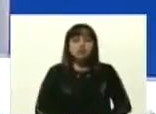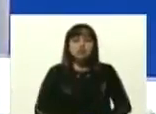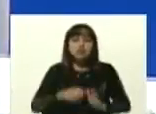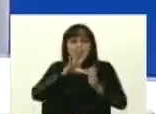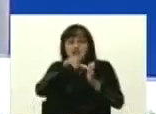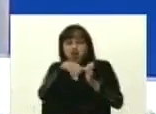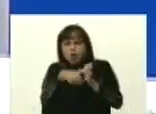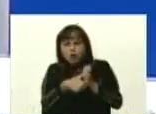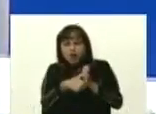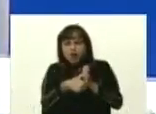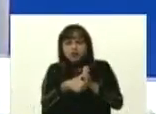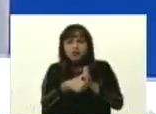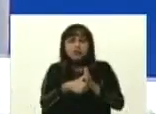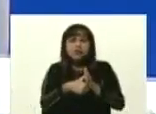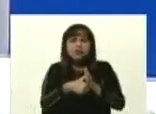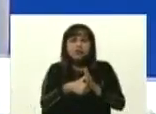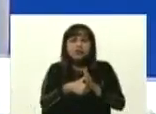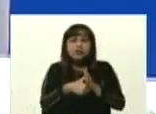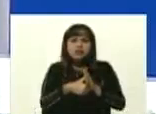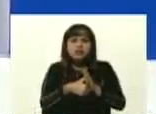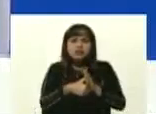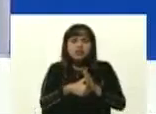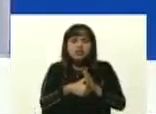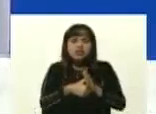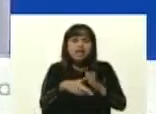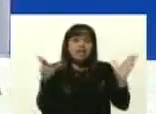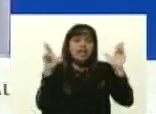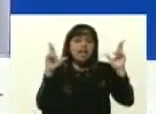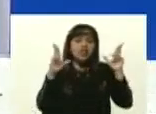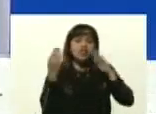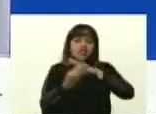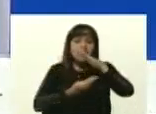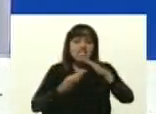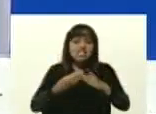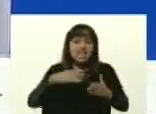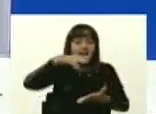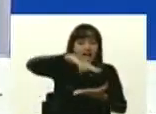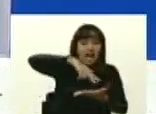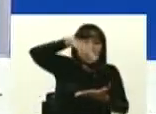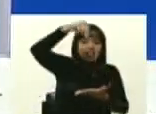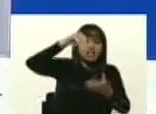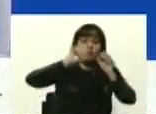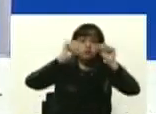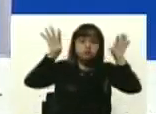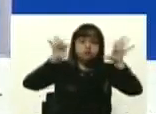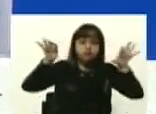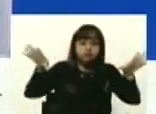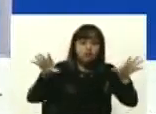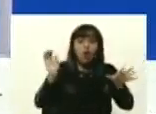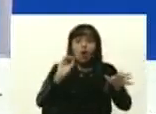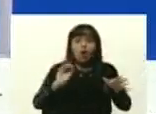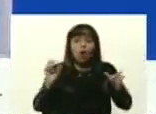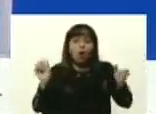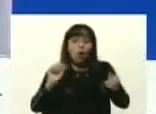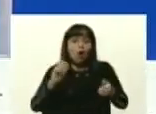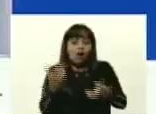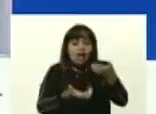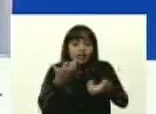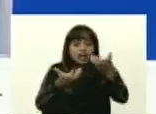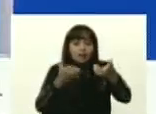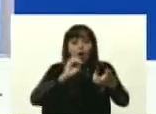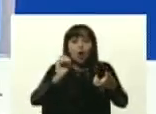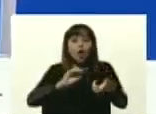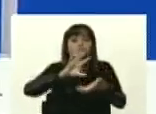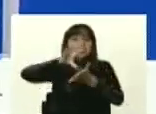las radiobases, las antenas para la transmisión, o las vuelan, las queman o se las roban.